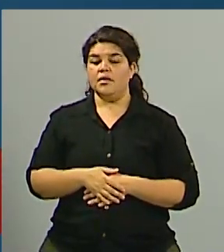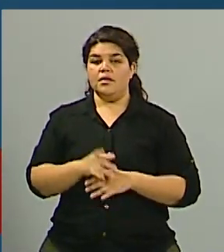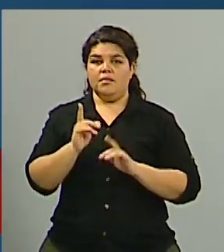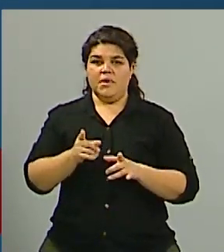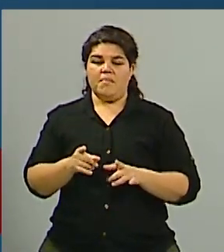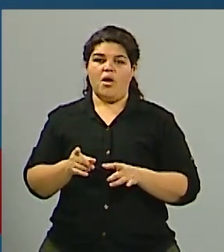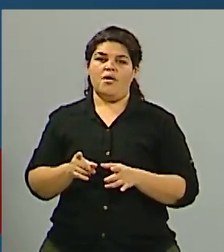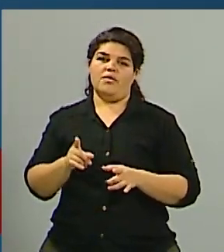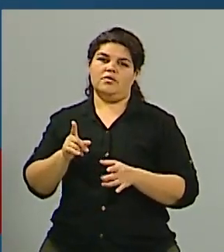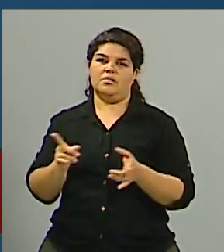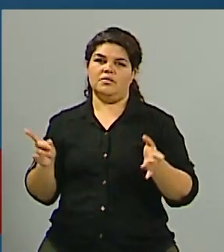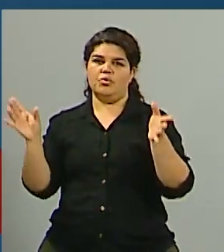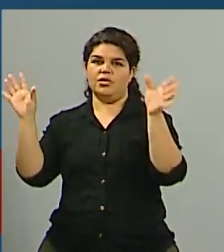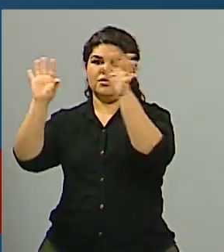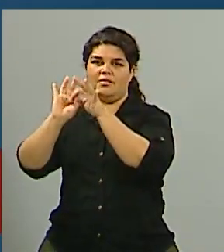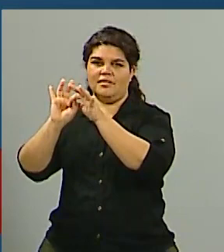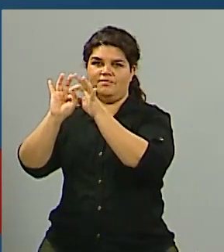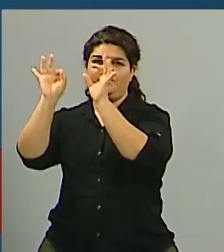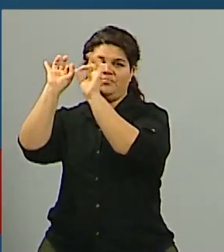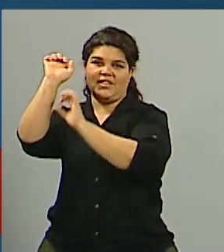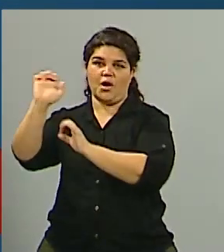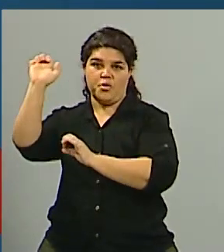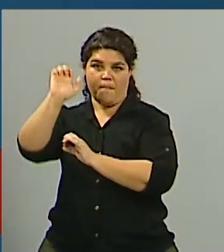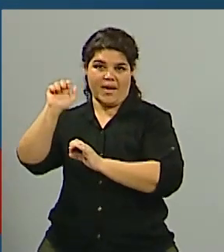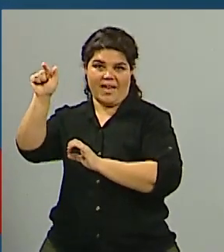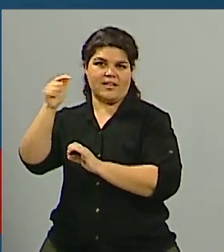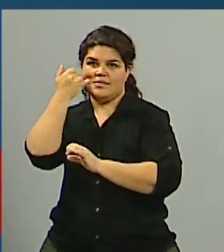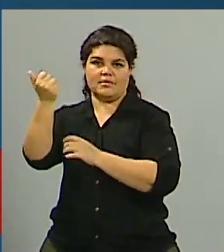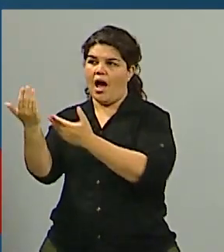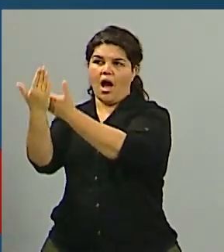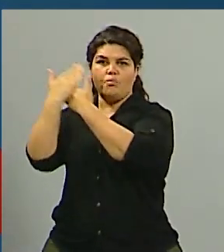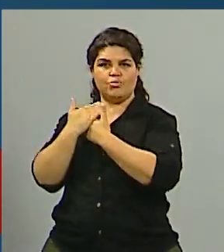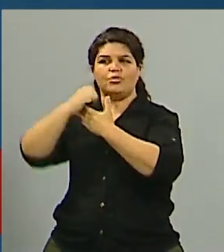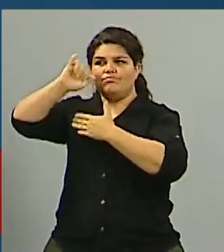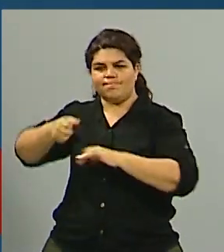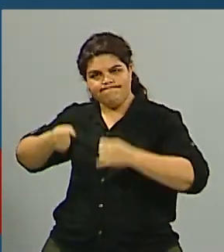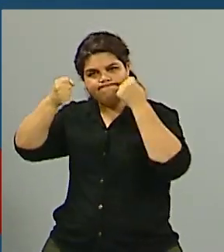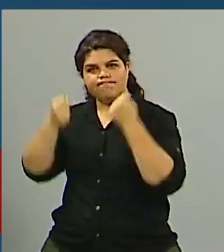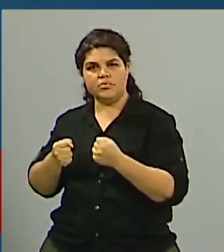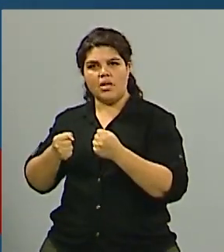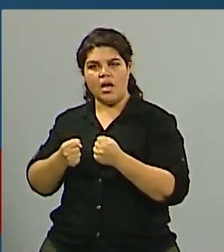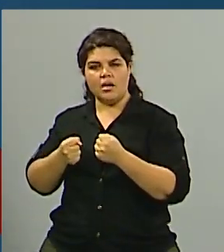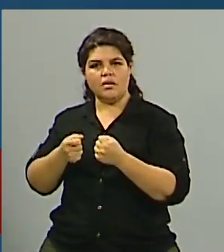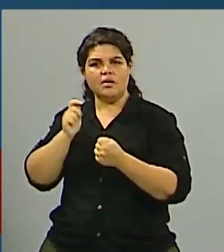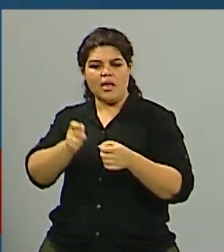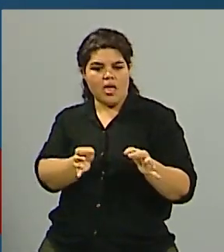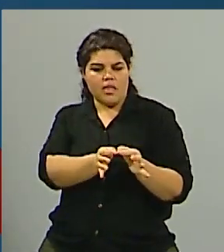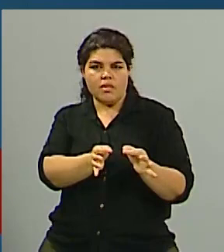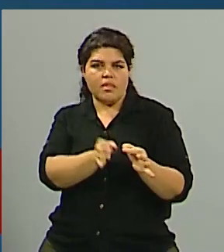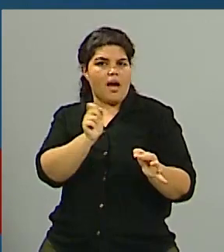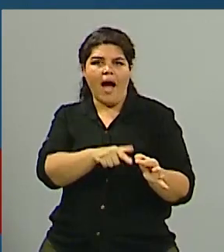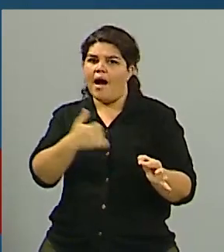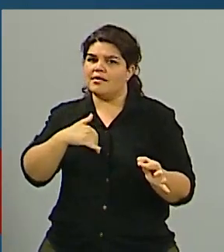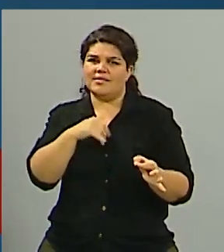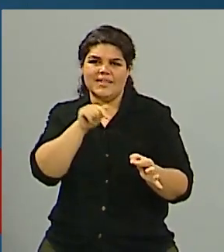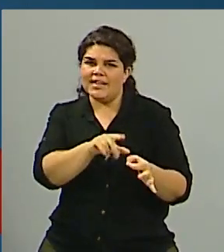Europea. Eso presiona sobre el Reino Unido, las posiciones de distintos países del mundo presionan